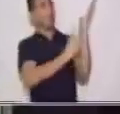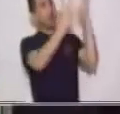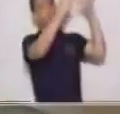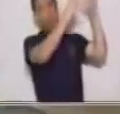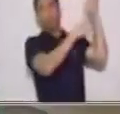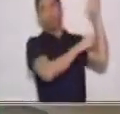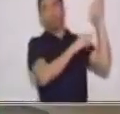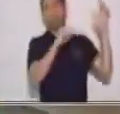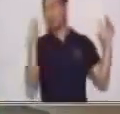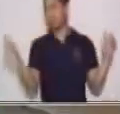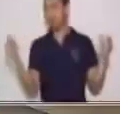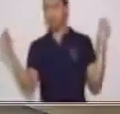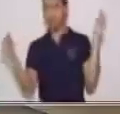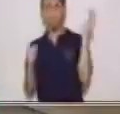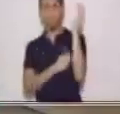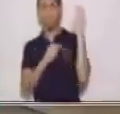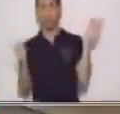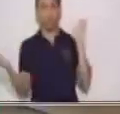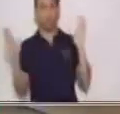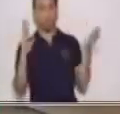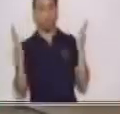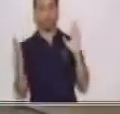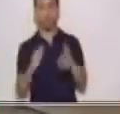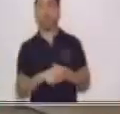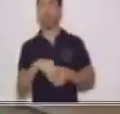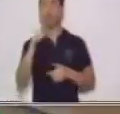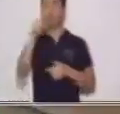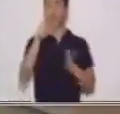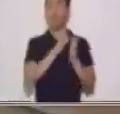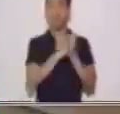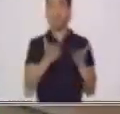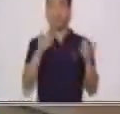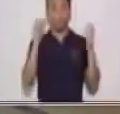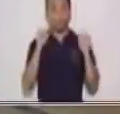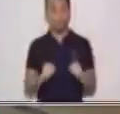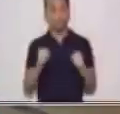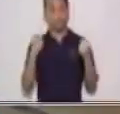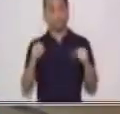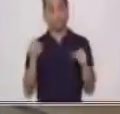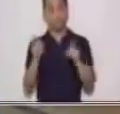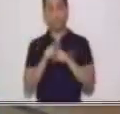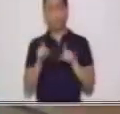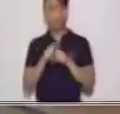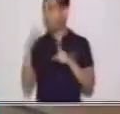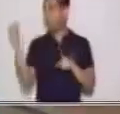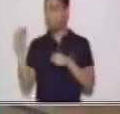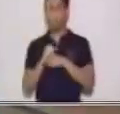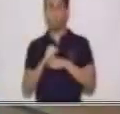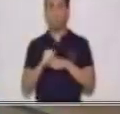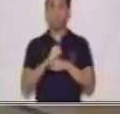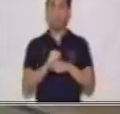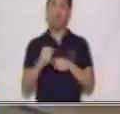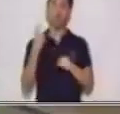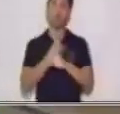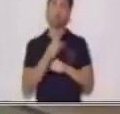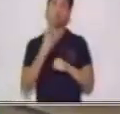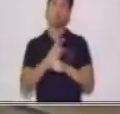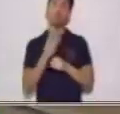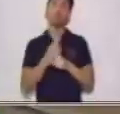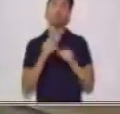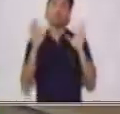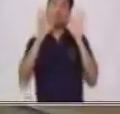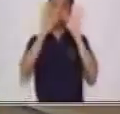Ahora bien, tú puedes en tu cuaderno hacer estos mismos ejercicios utilizando las formas,